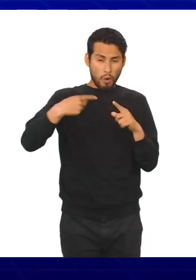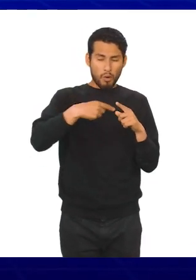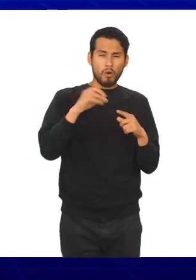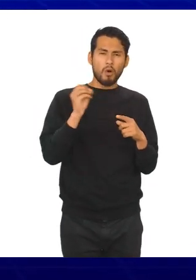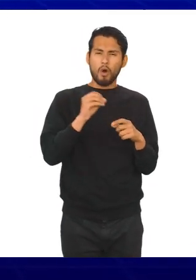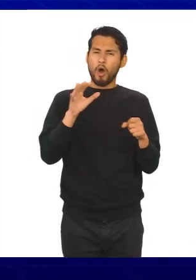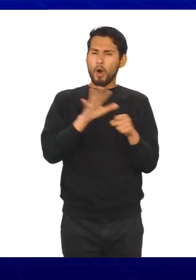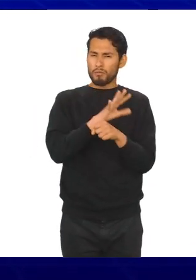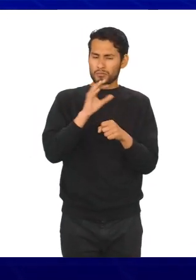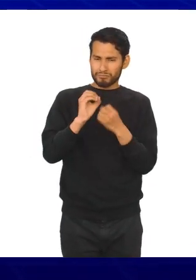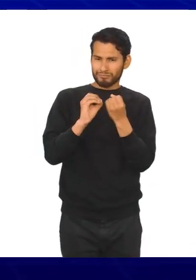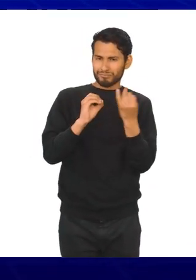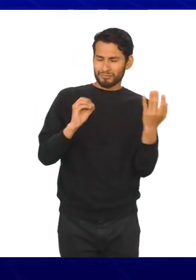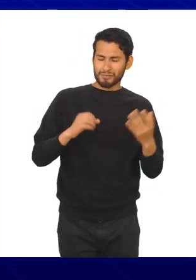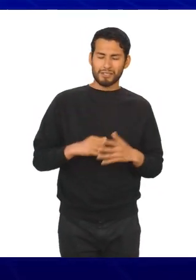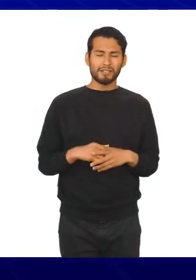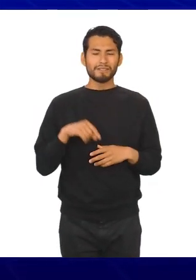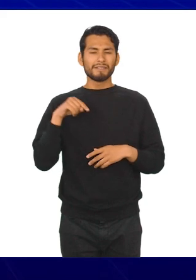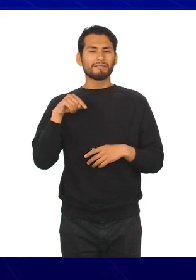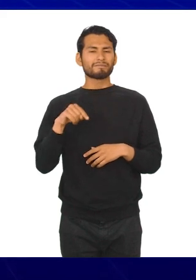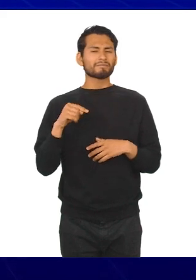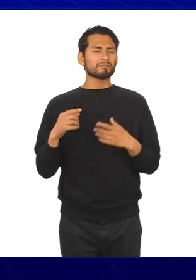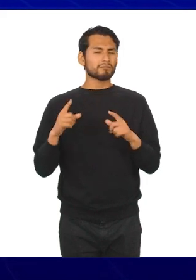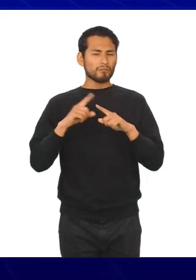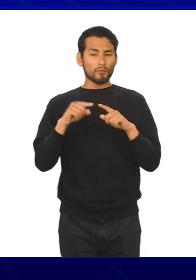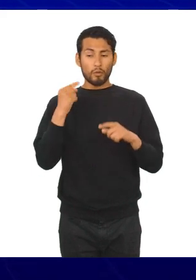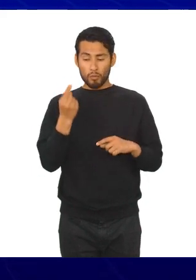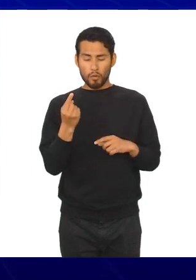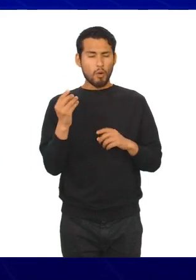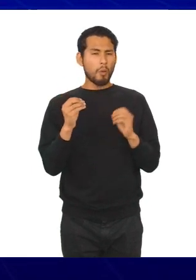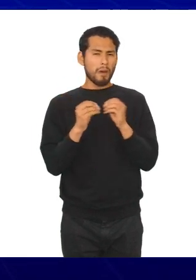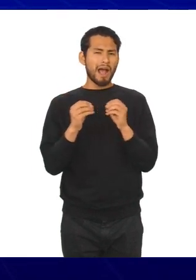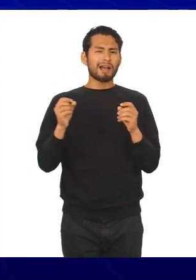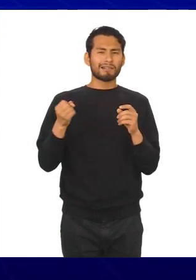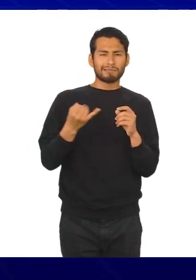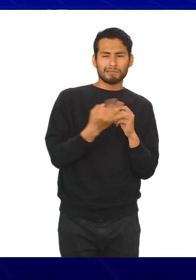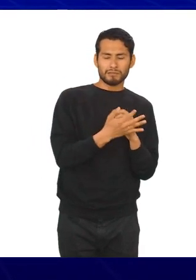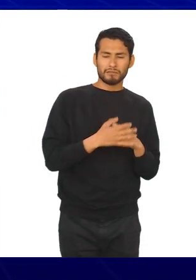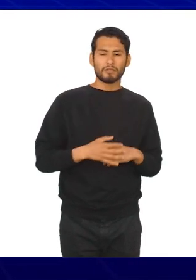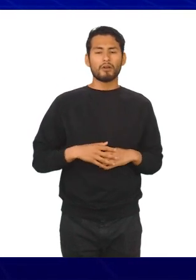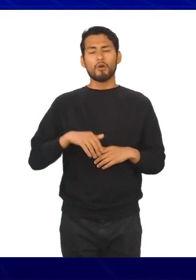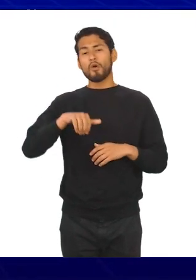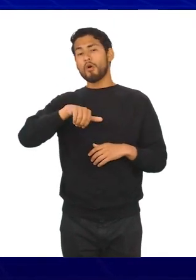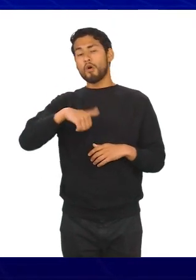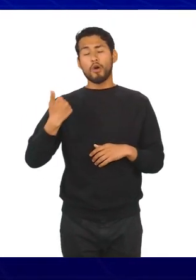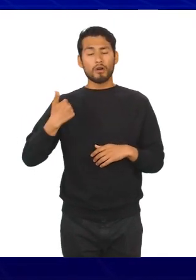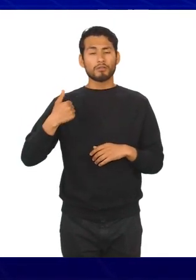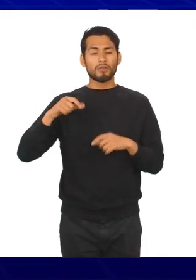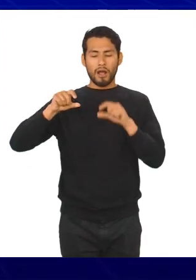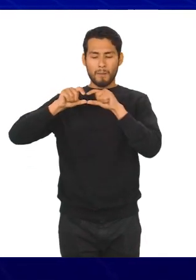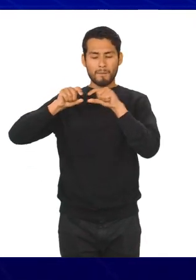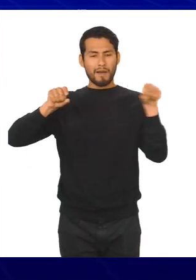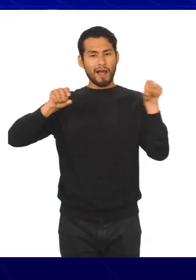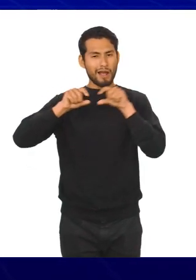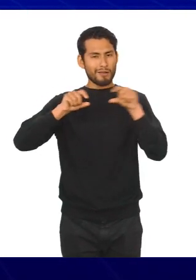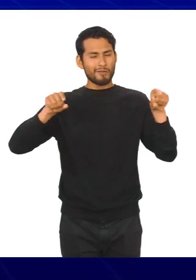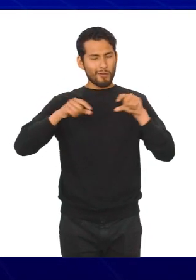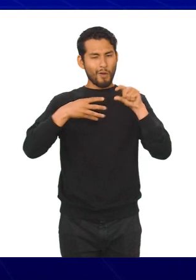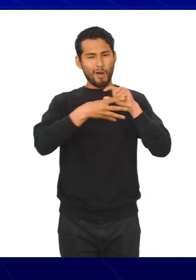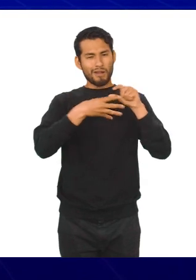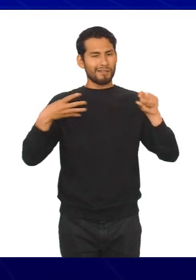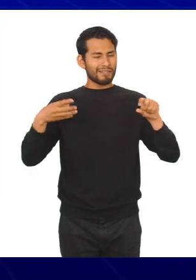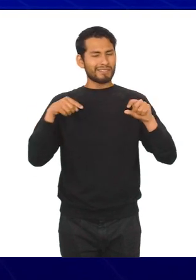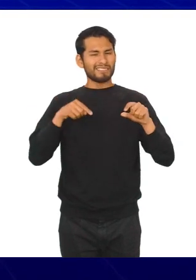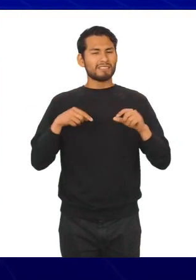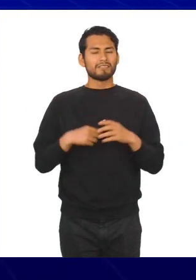representar una o más series. Continuando con esta clasificación, llegamos a los gráficos de barras horizontales, que